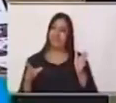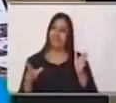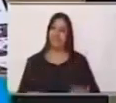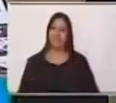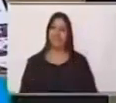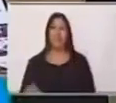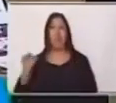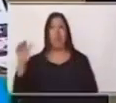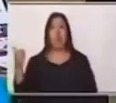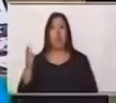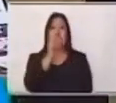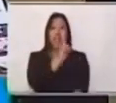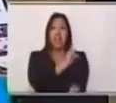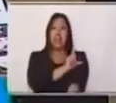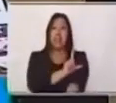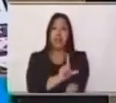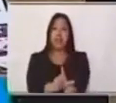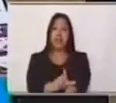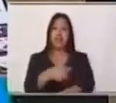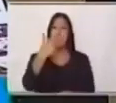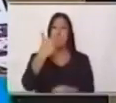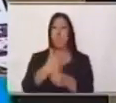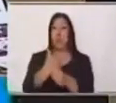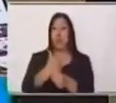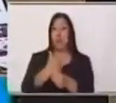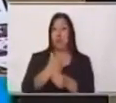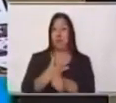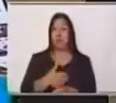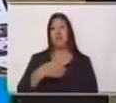Tengo las leyendas de Guatemala, de Miguel Ángel Asturias.